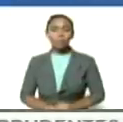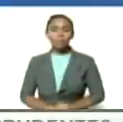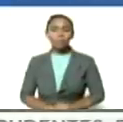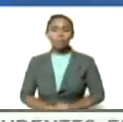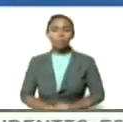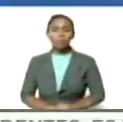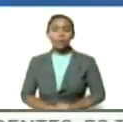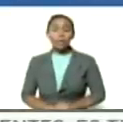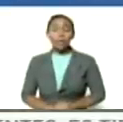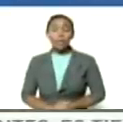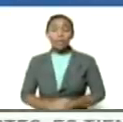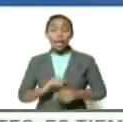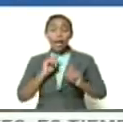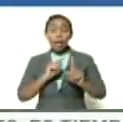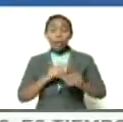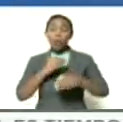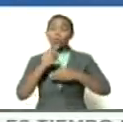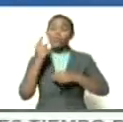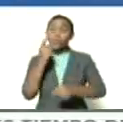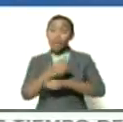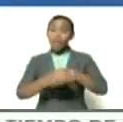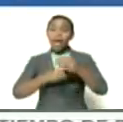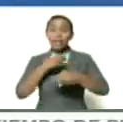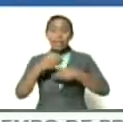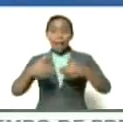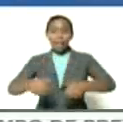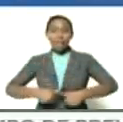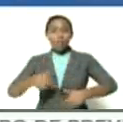y eso tiene que ser un esfuerzo de todos los días